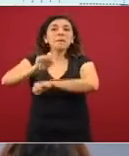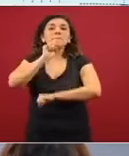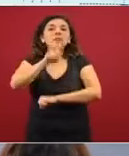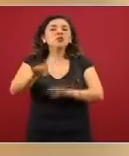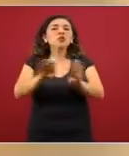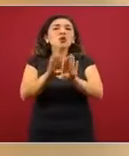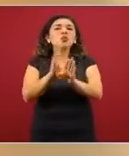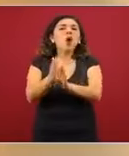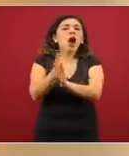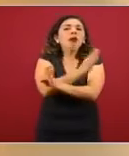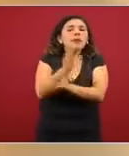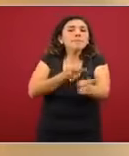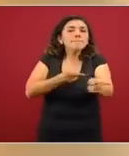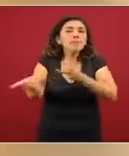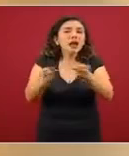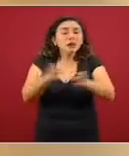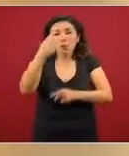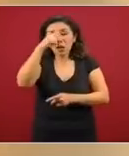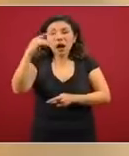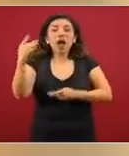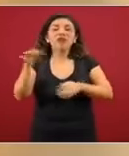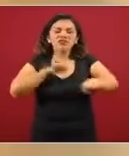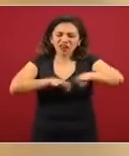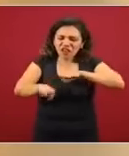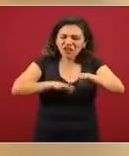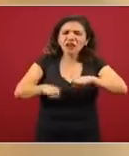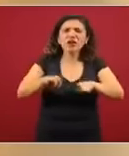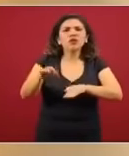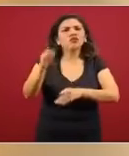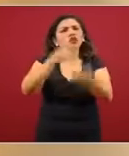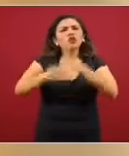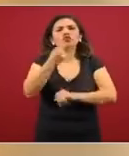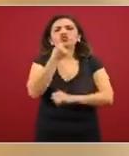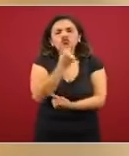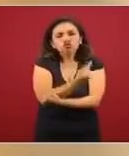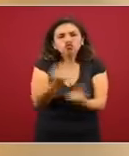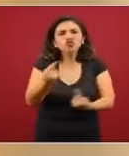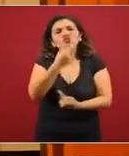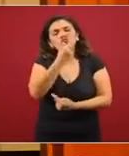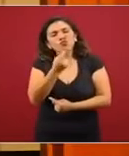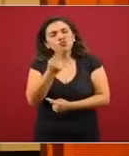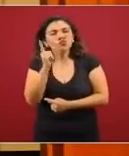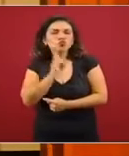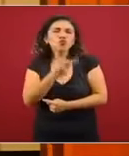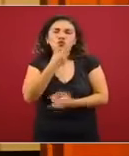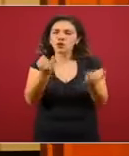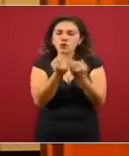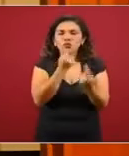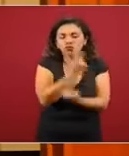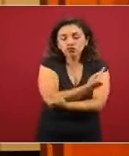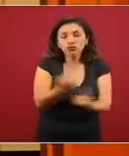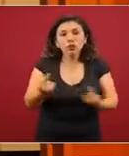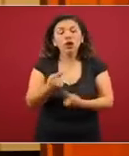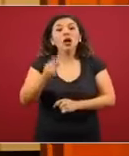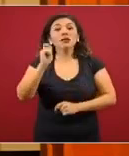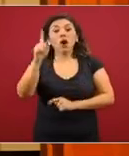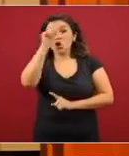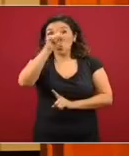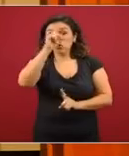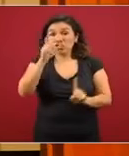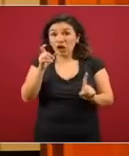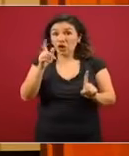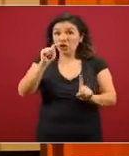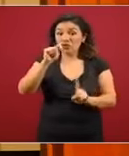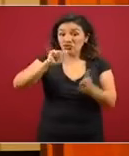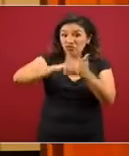había planeado que estuviesen trabajando las niñas y los niños. No cuenta ni los consejos técnicos escolares